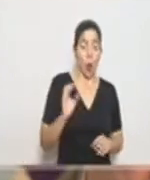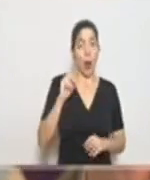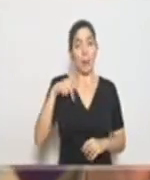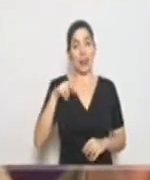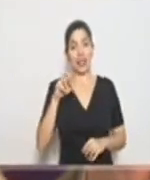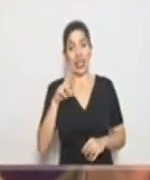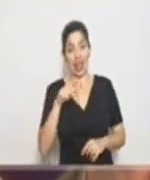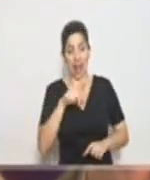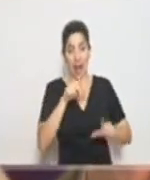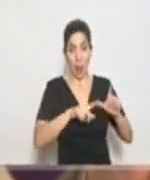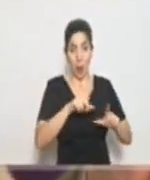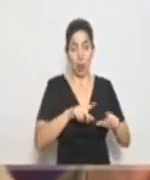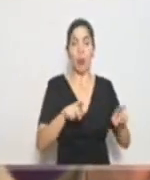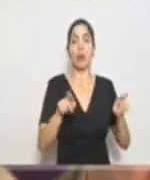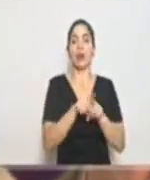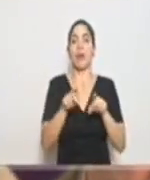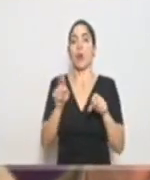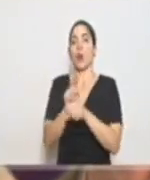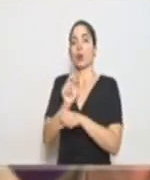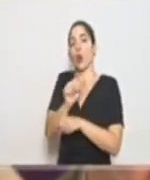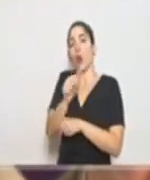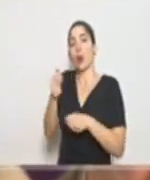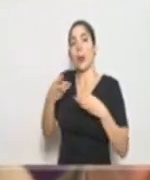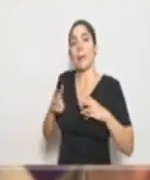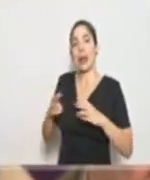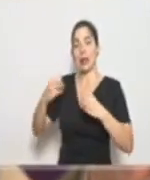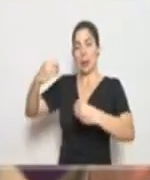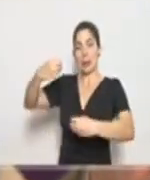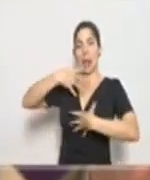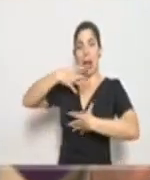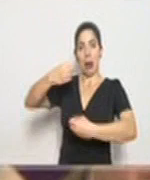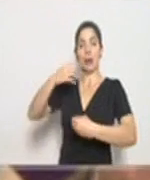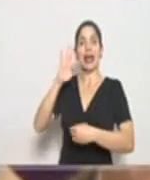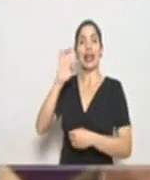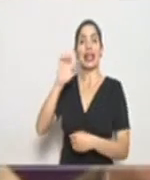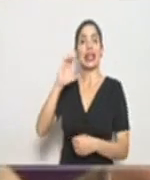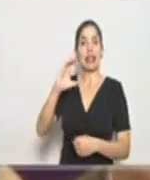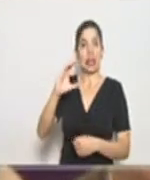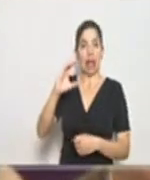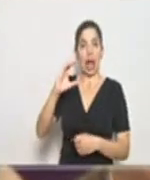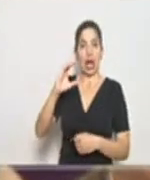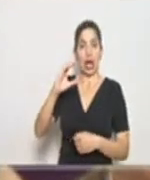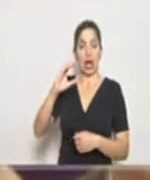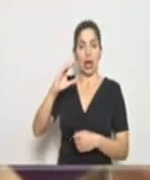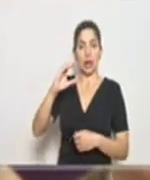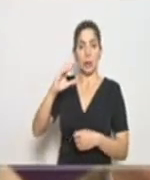sino que usando mecanismos de imágenes de TAC para